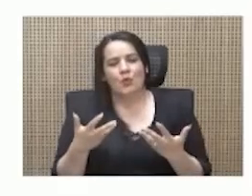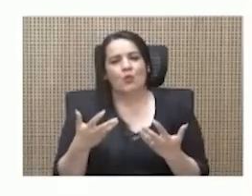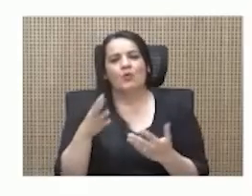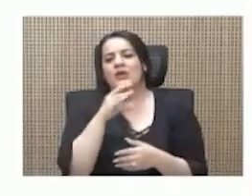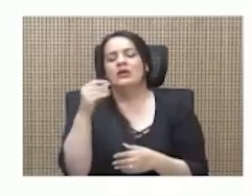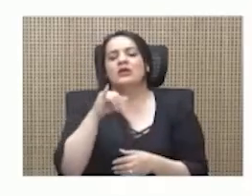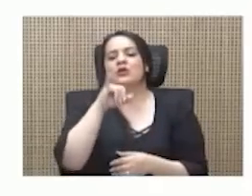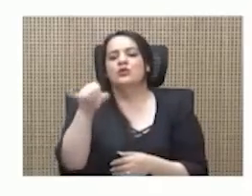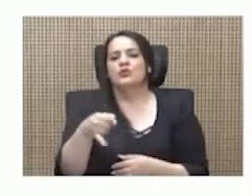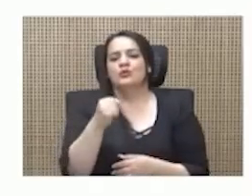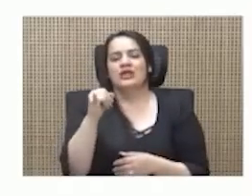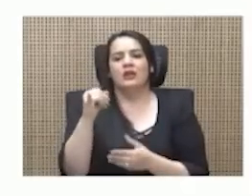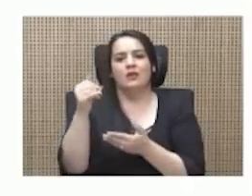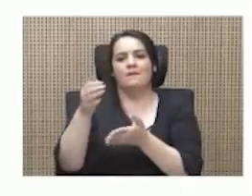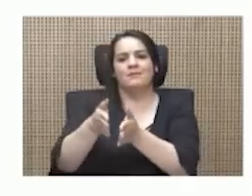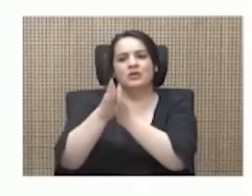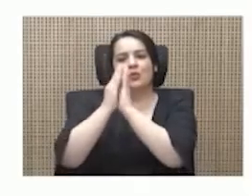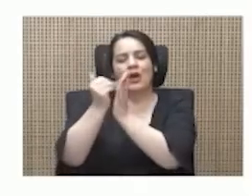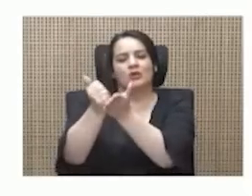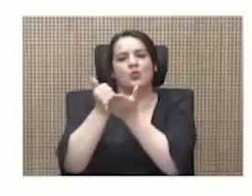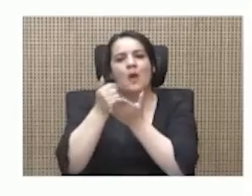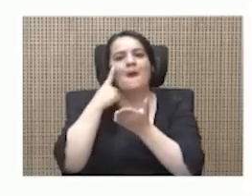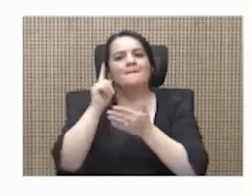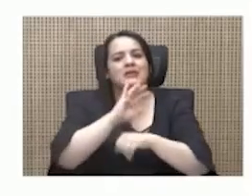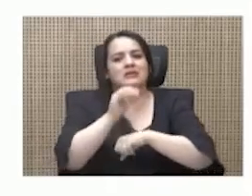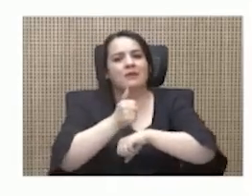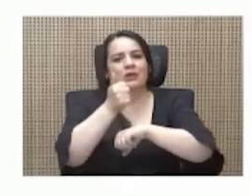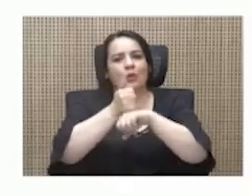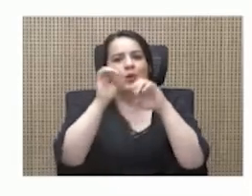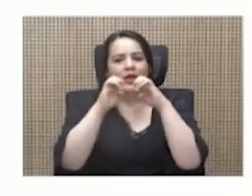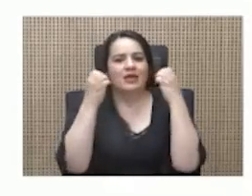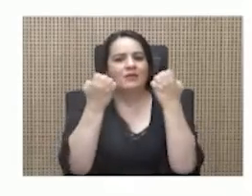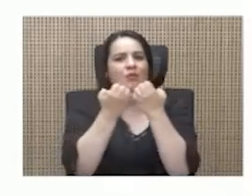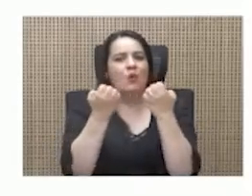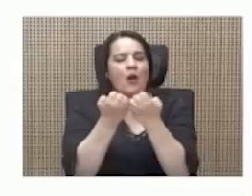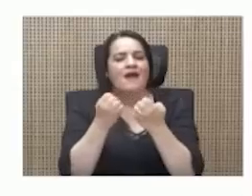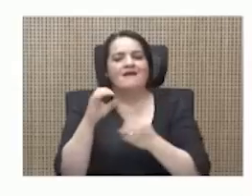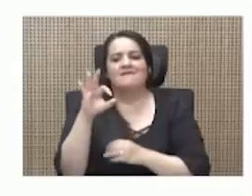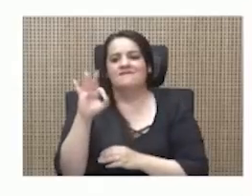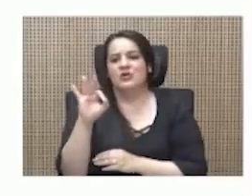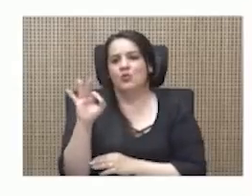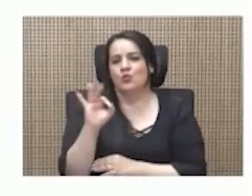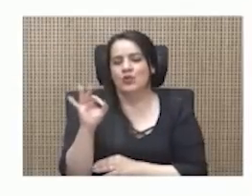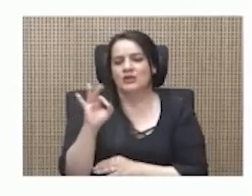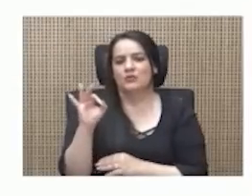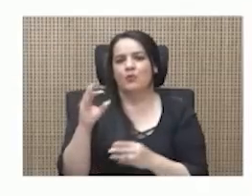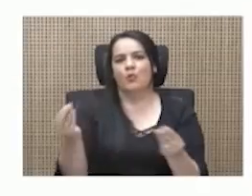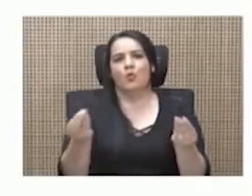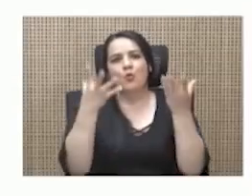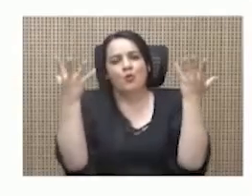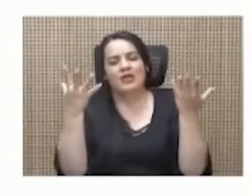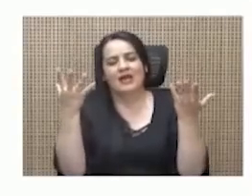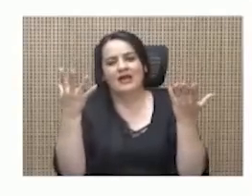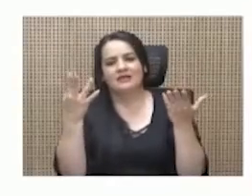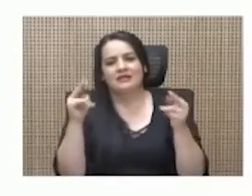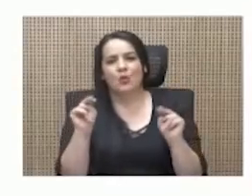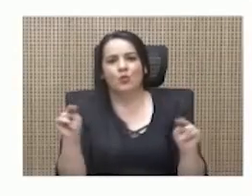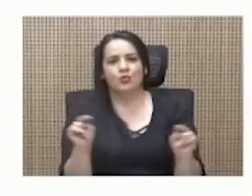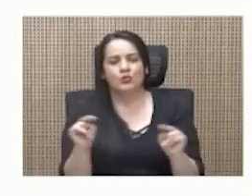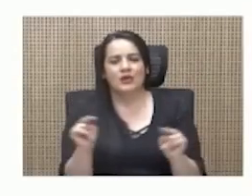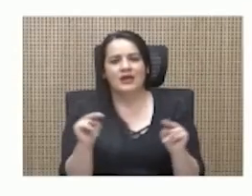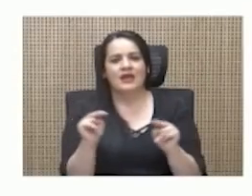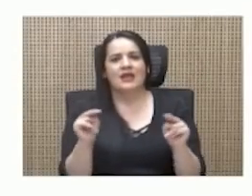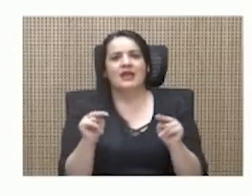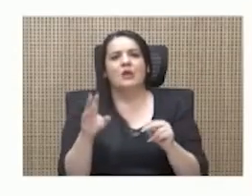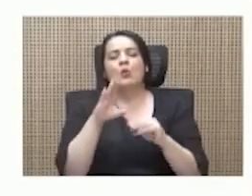Jocelyn me pidió ayuda para conformar un equipo de figuras públicas, ma, neutrales. Un equipo de